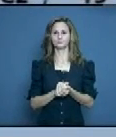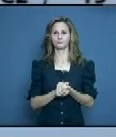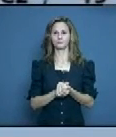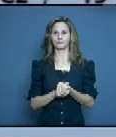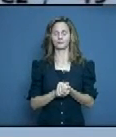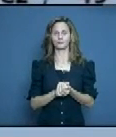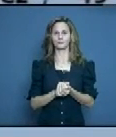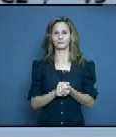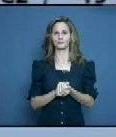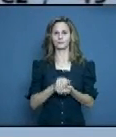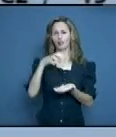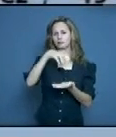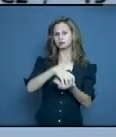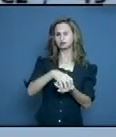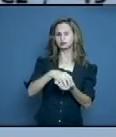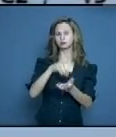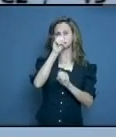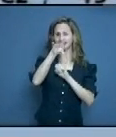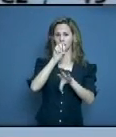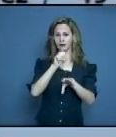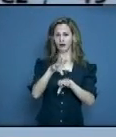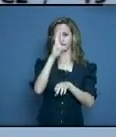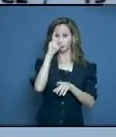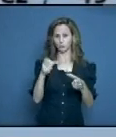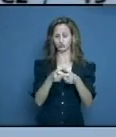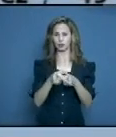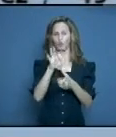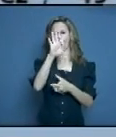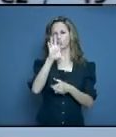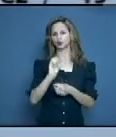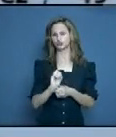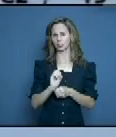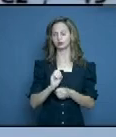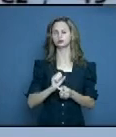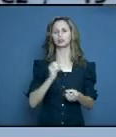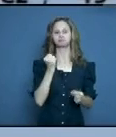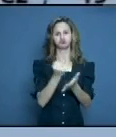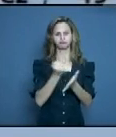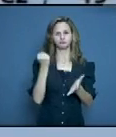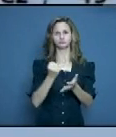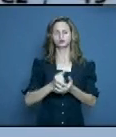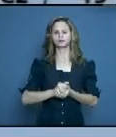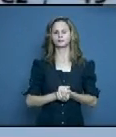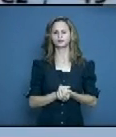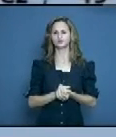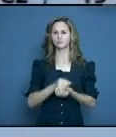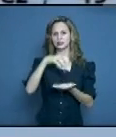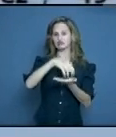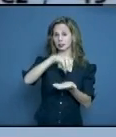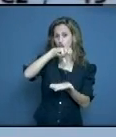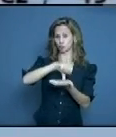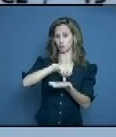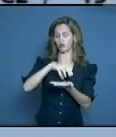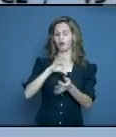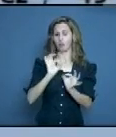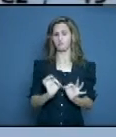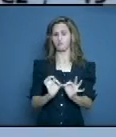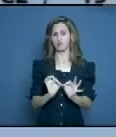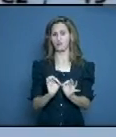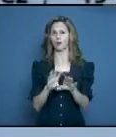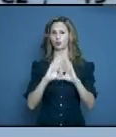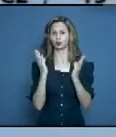Legra, 80 pacientes que son contactos de confirmados. Área de salud, Julio Grave de Peralta, 49 diagnosticados, todos